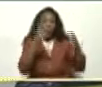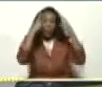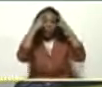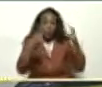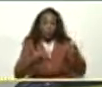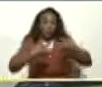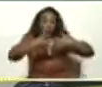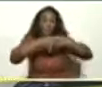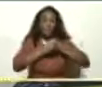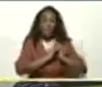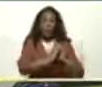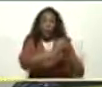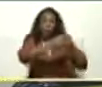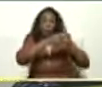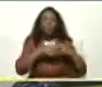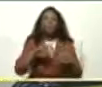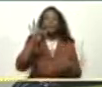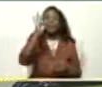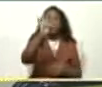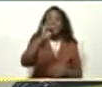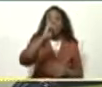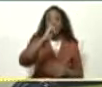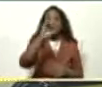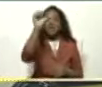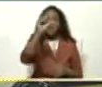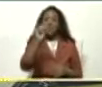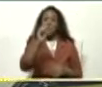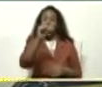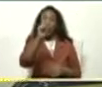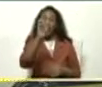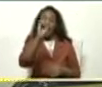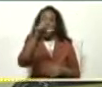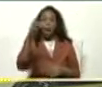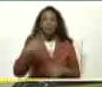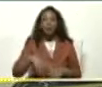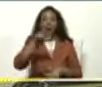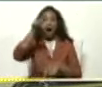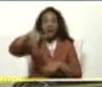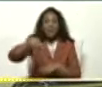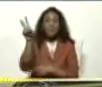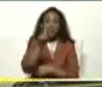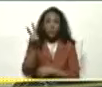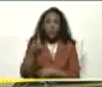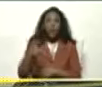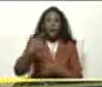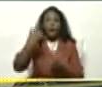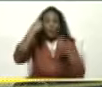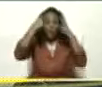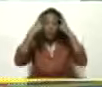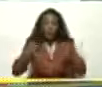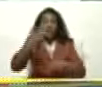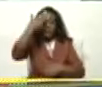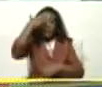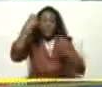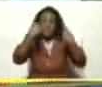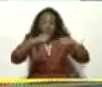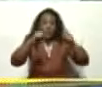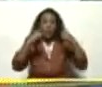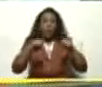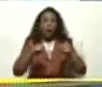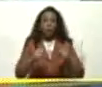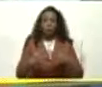De Venezuela Tienen un altísimo Nivel también De conocimiento Cuanta gente Necesita